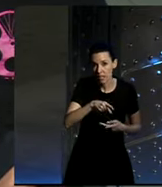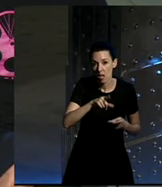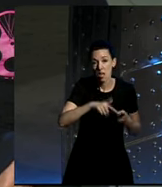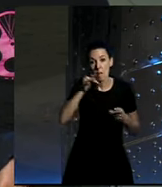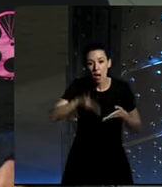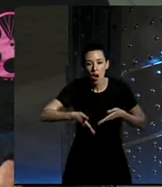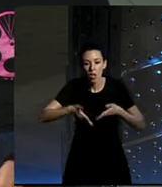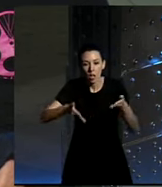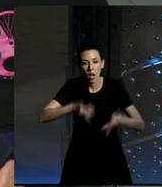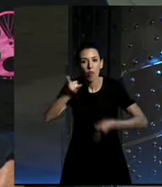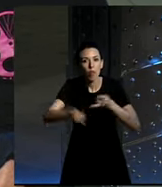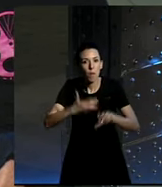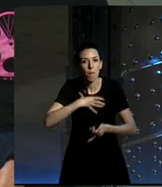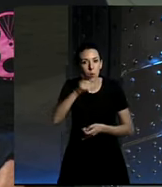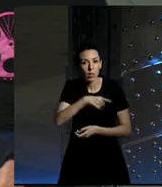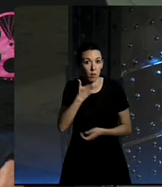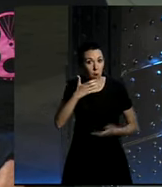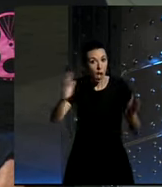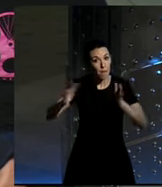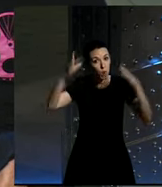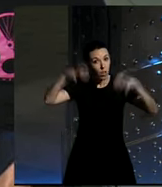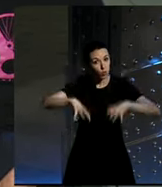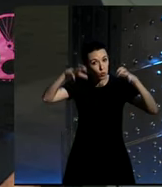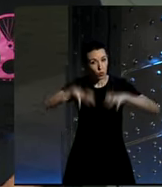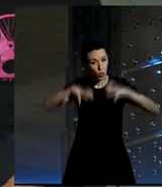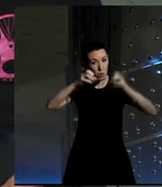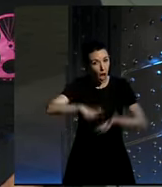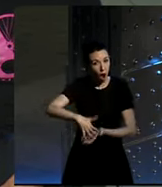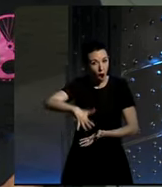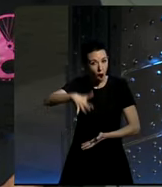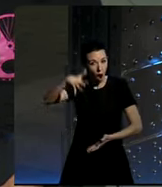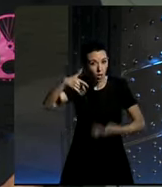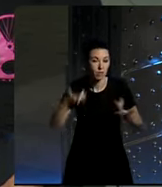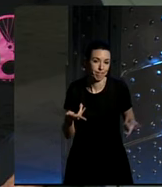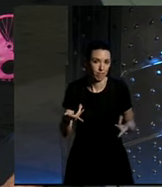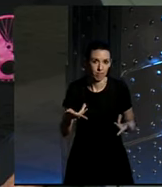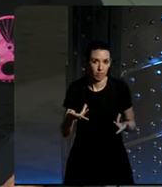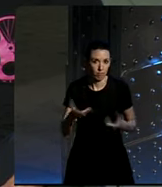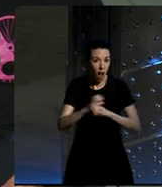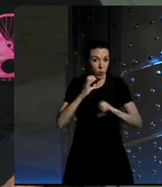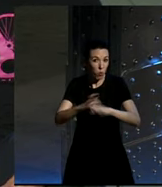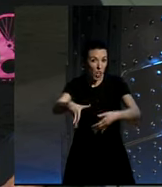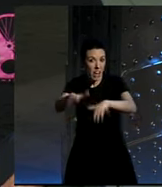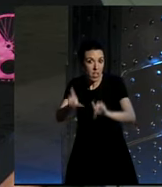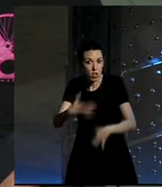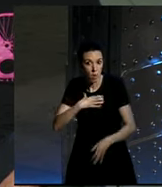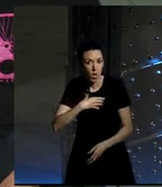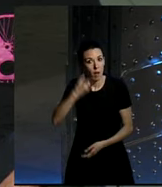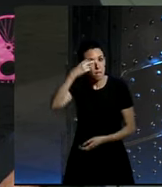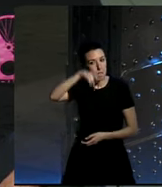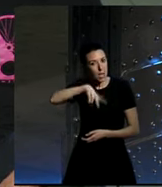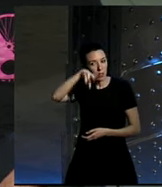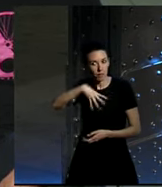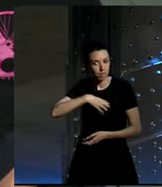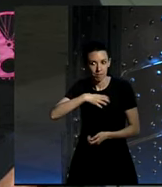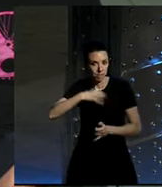carreteras son ciclables o sea si hay una época de lluvia pues no van ni los autobuses entonces hay un par de meses ahí en los que